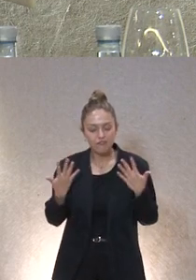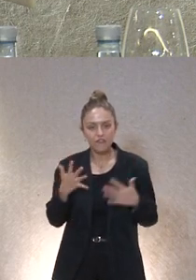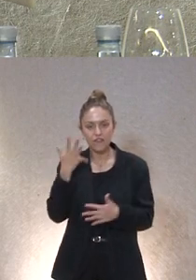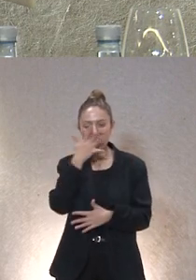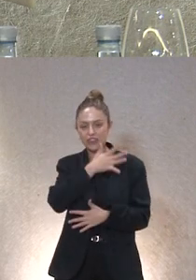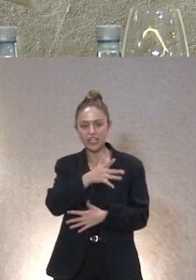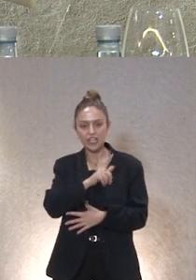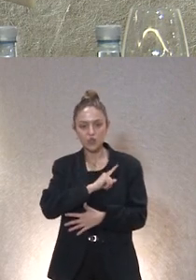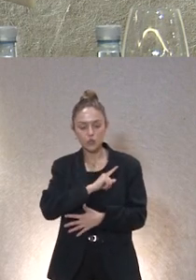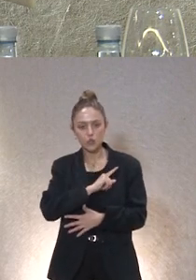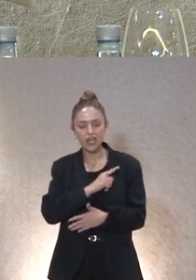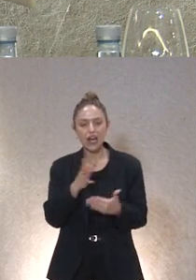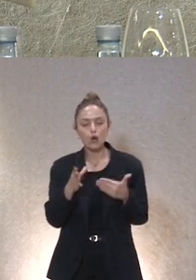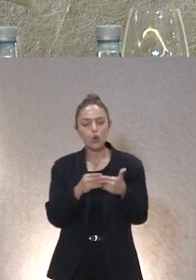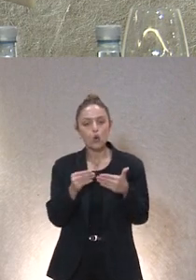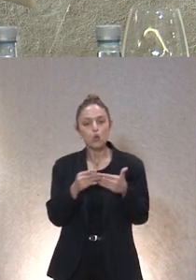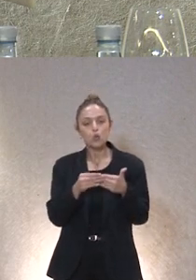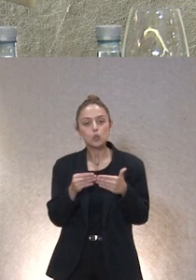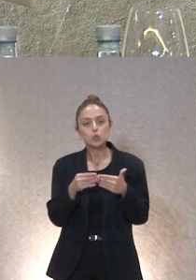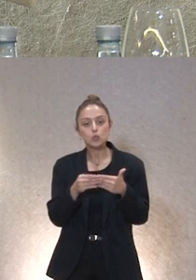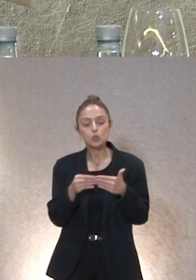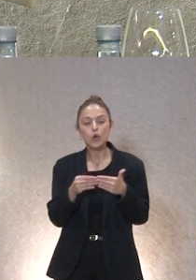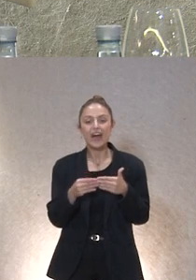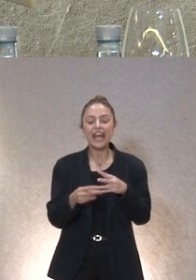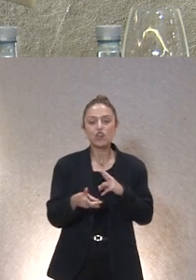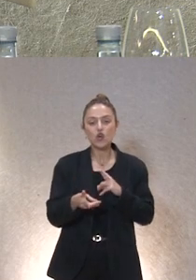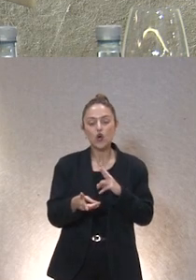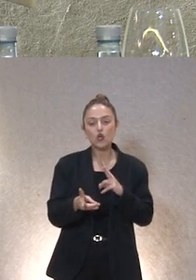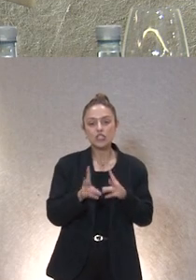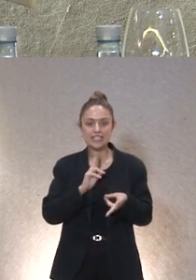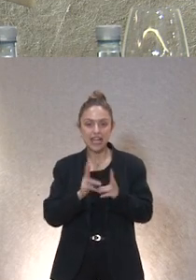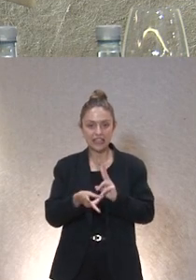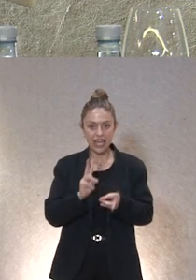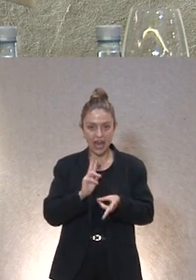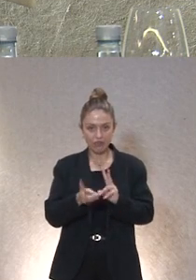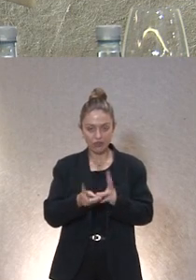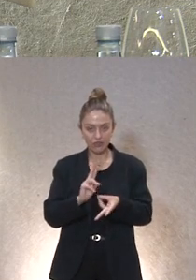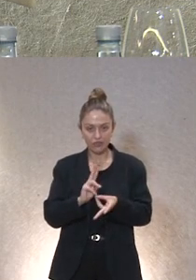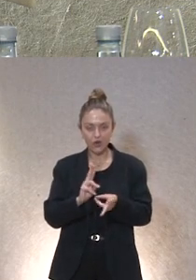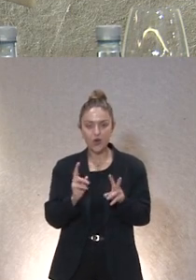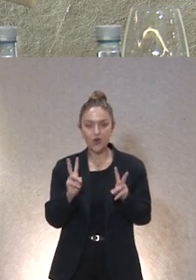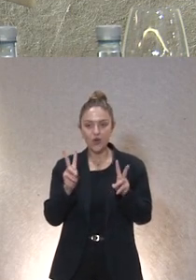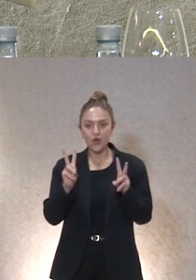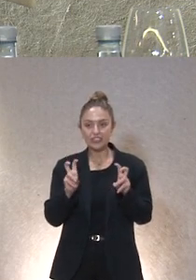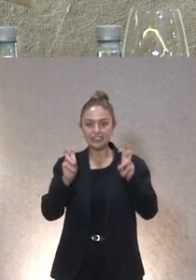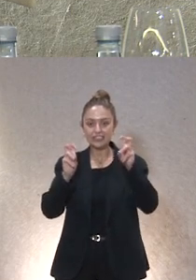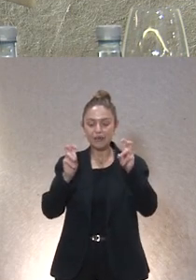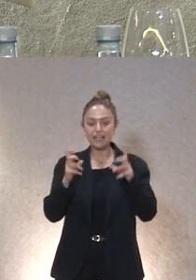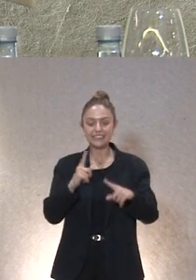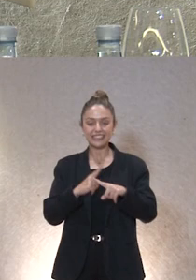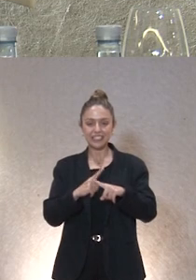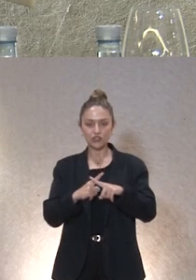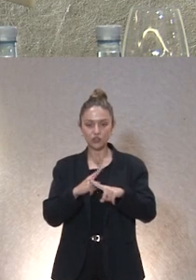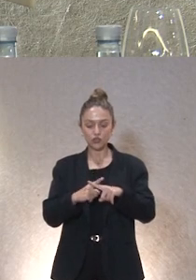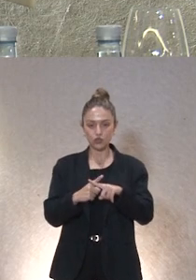denuncia de un usuario que estaba chateando con temas de flirteo sexual